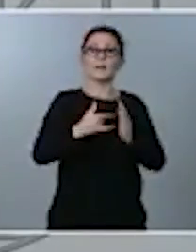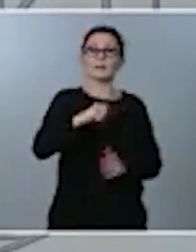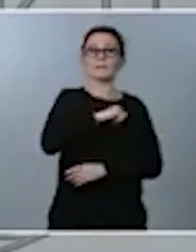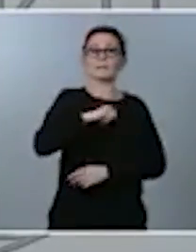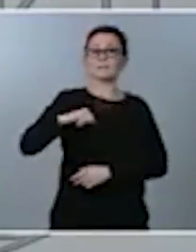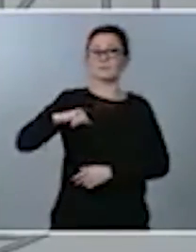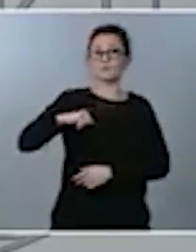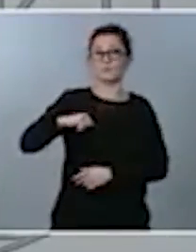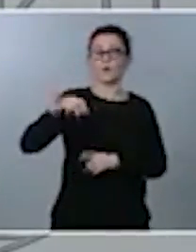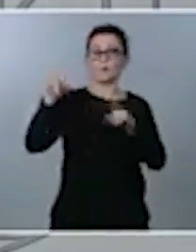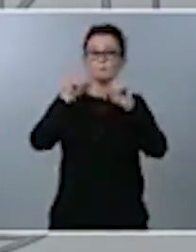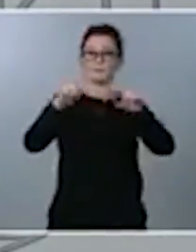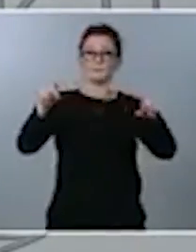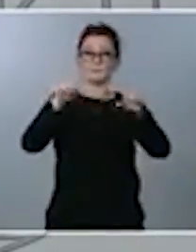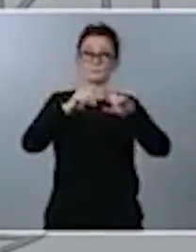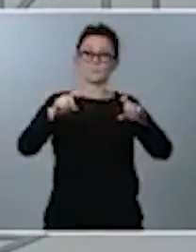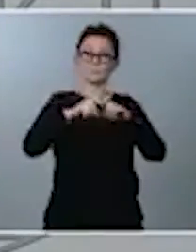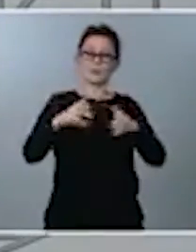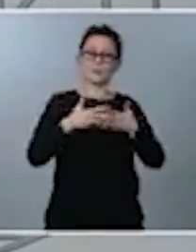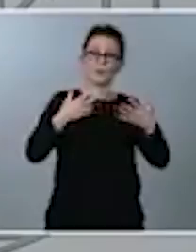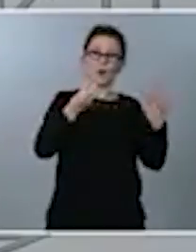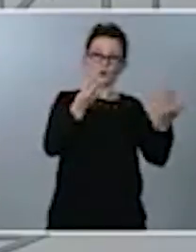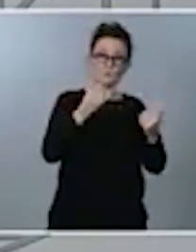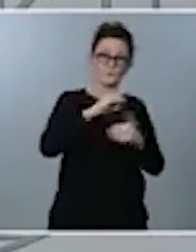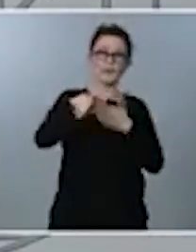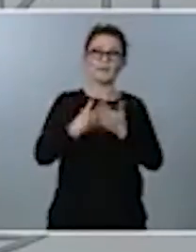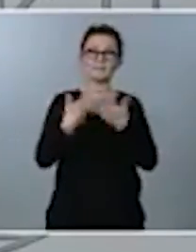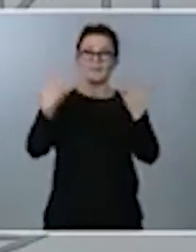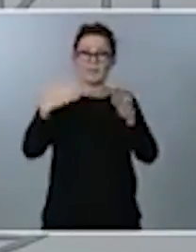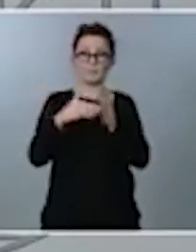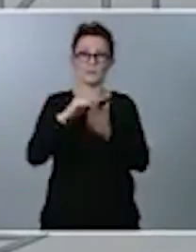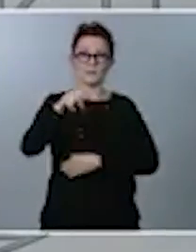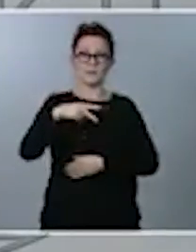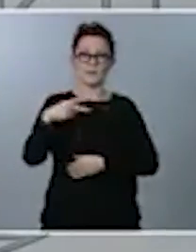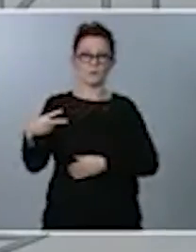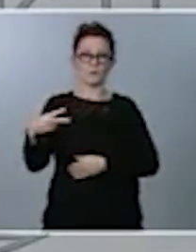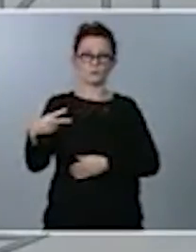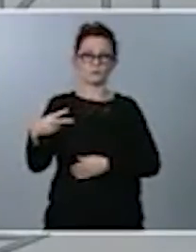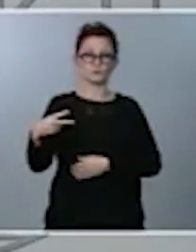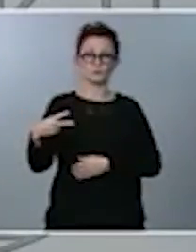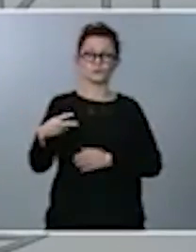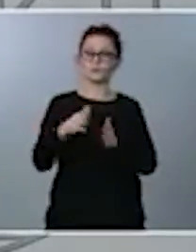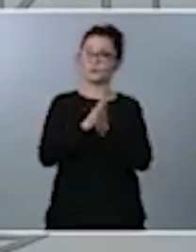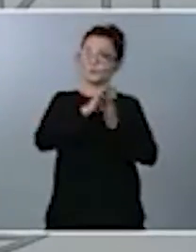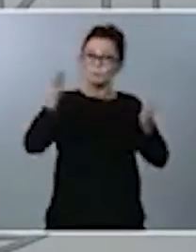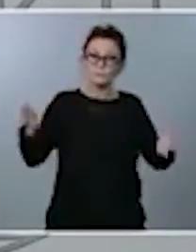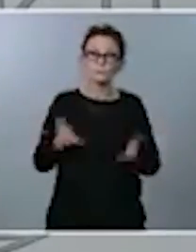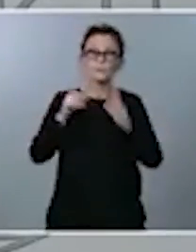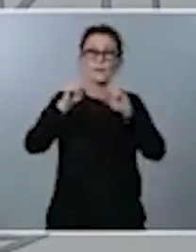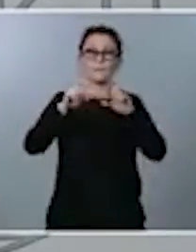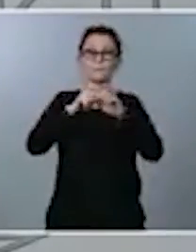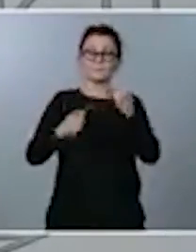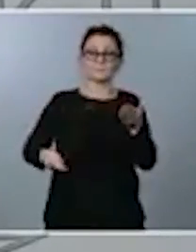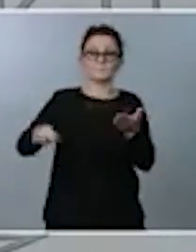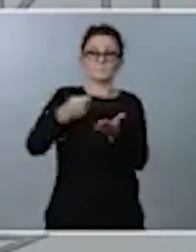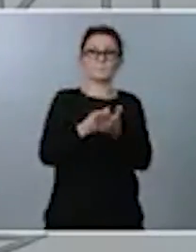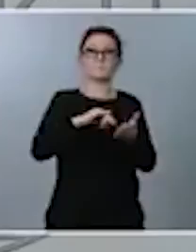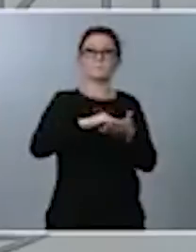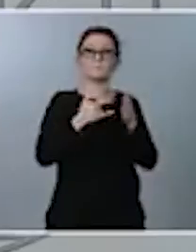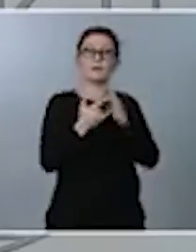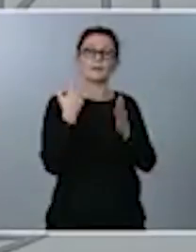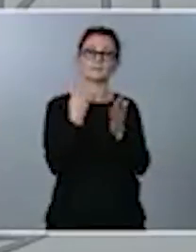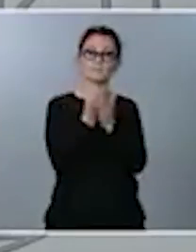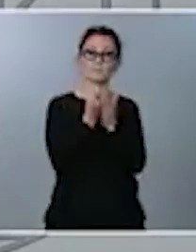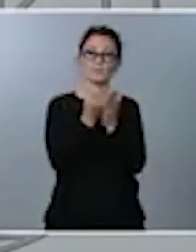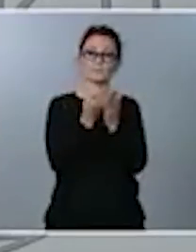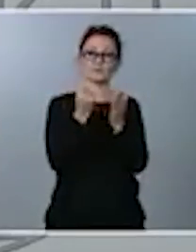empresas se amplía de 8.000 a 10.000 euros. Vamos a incentivar que las empresas aporten a esos planes de pensiones, en el